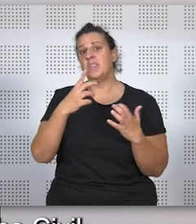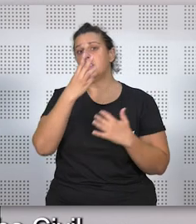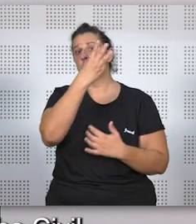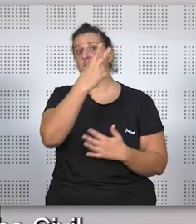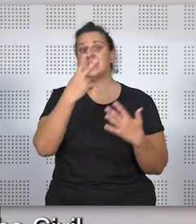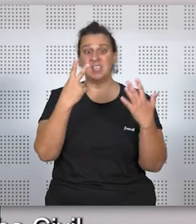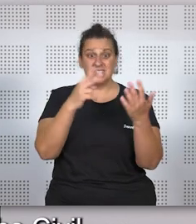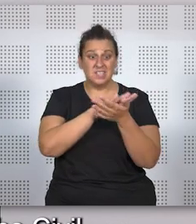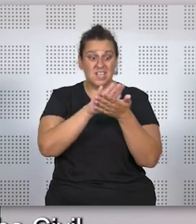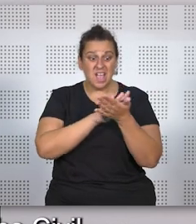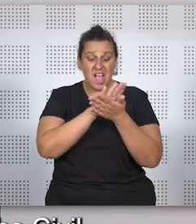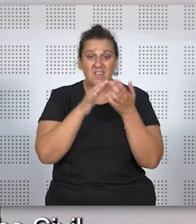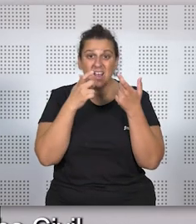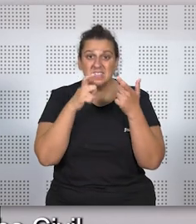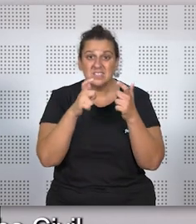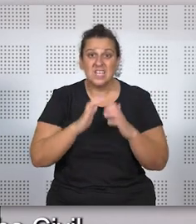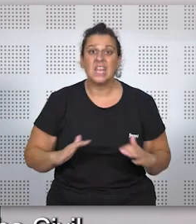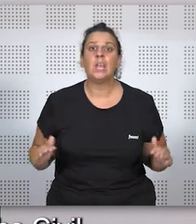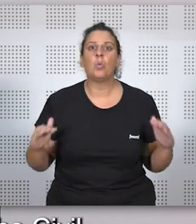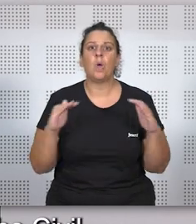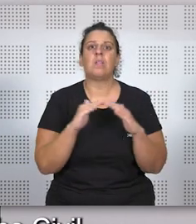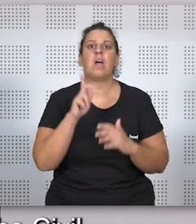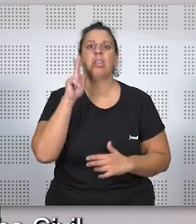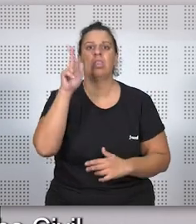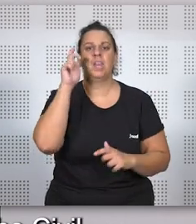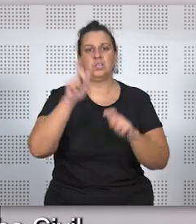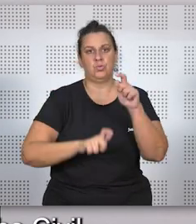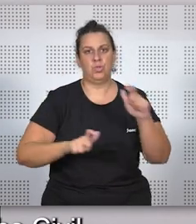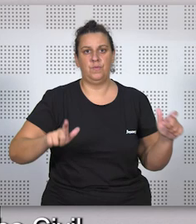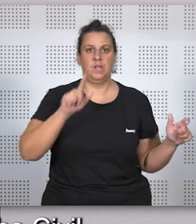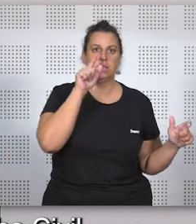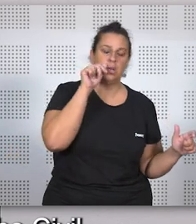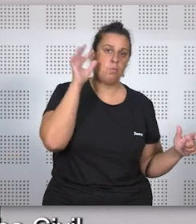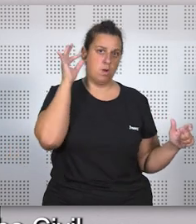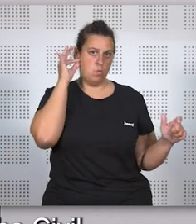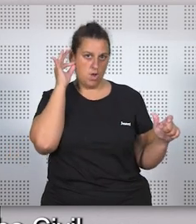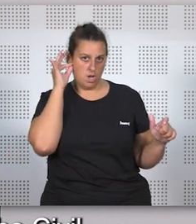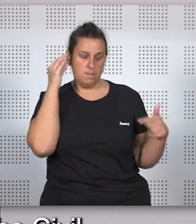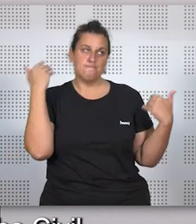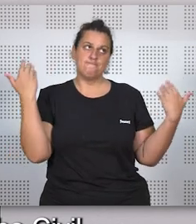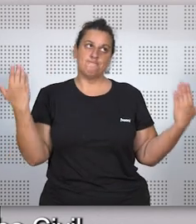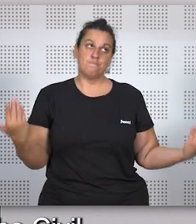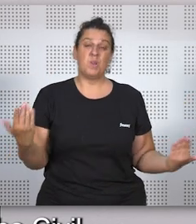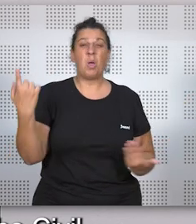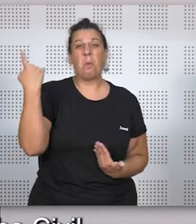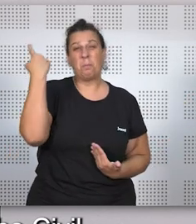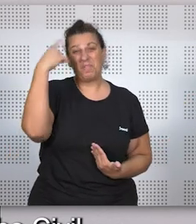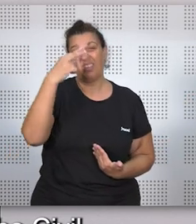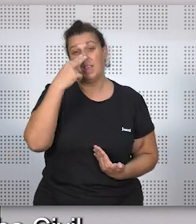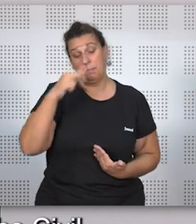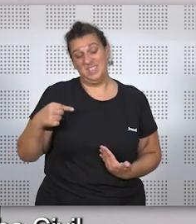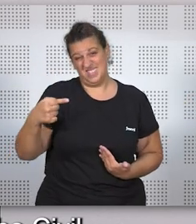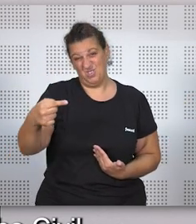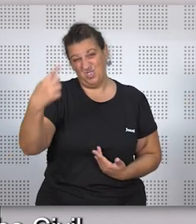es cuando se especifica la igualdad en el ámbito del derecho civil entre hombre y mujer. Pero claro, pues ya sabemos lo que